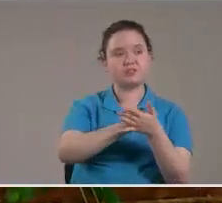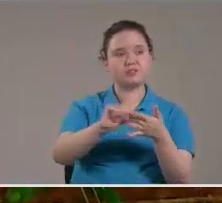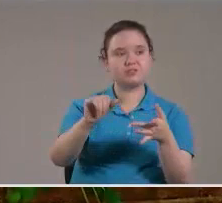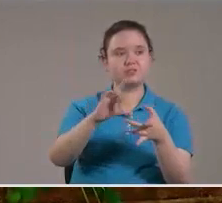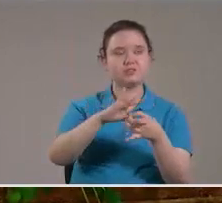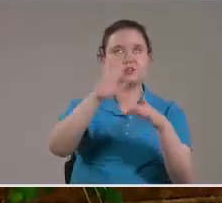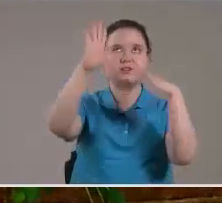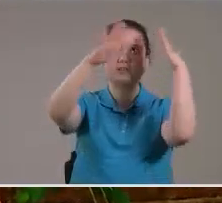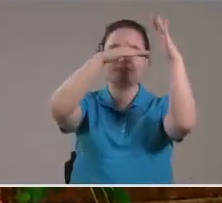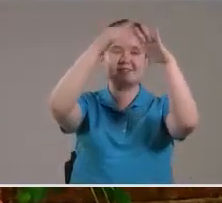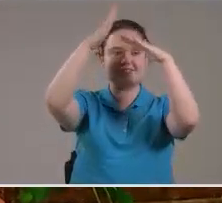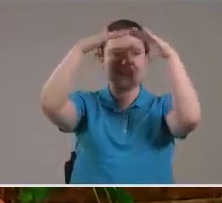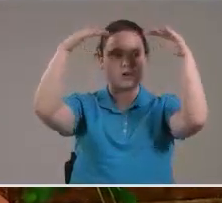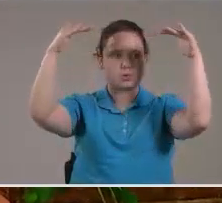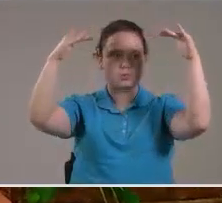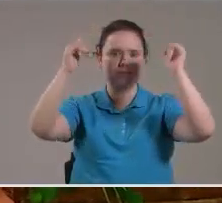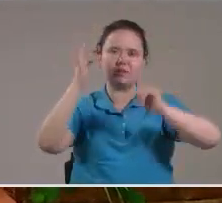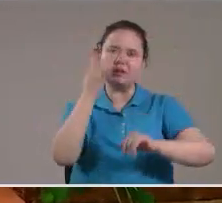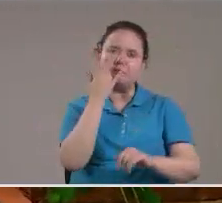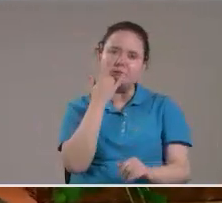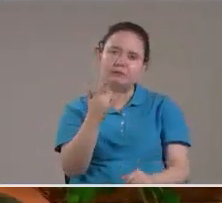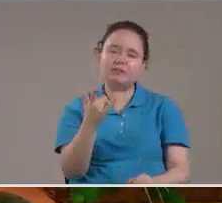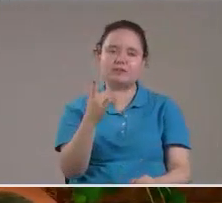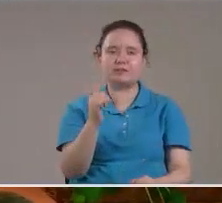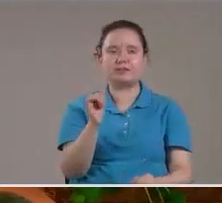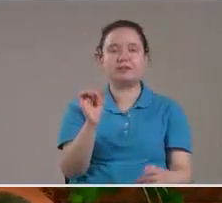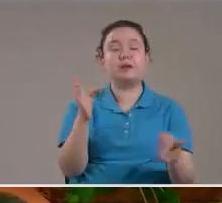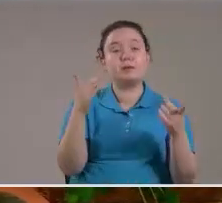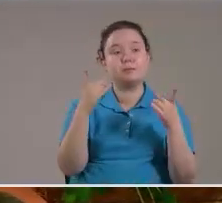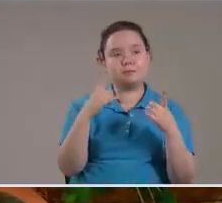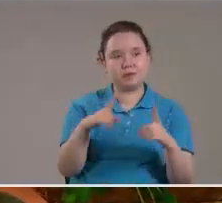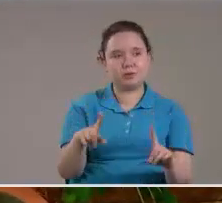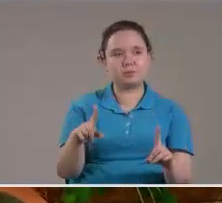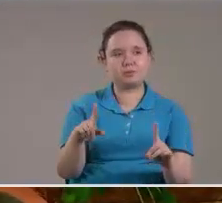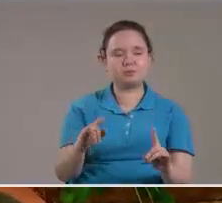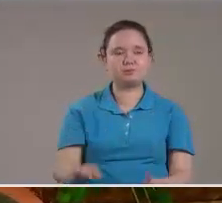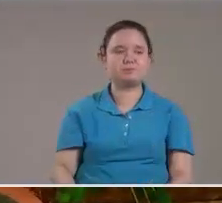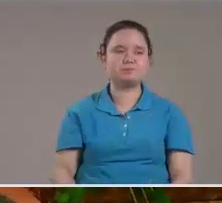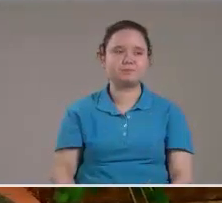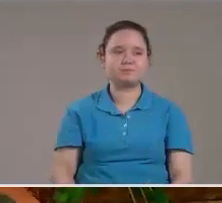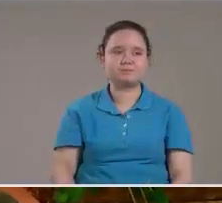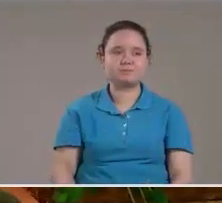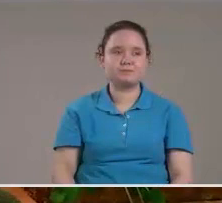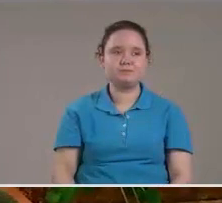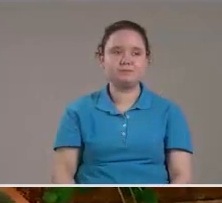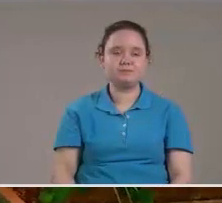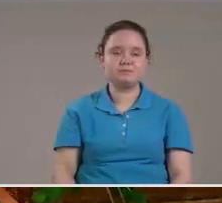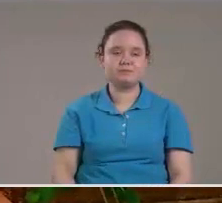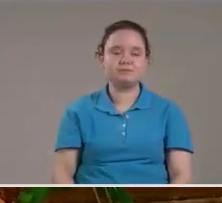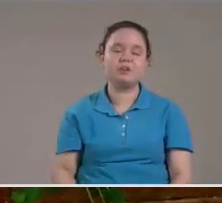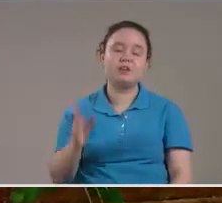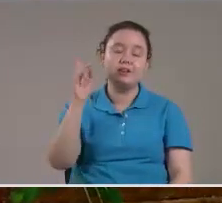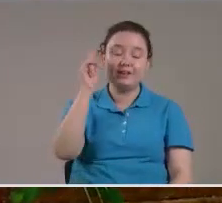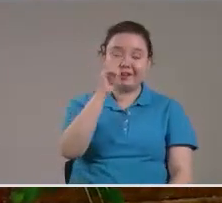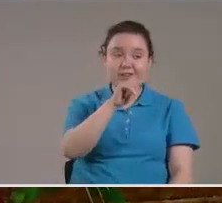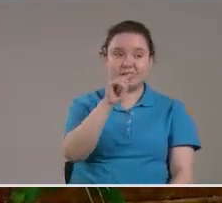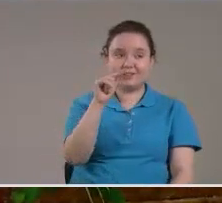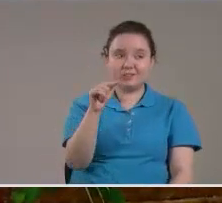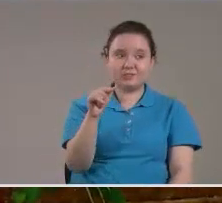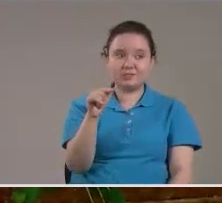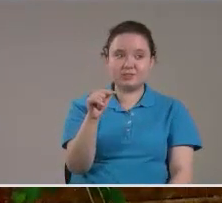confines De los cielos Perdóneme Si usted no lo cree De esa manera O si lo ofendo Con este término Pero Esos son